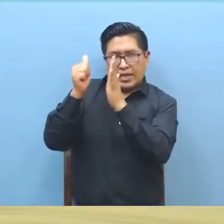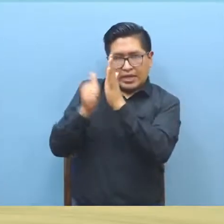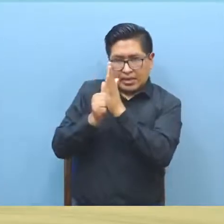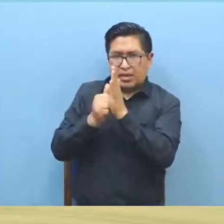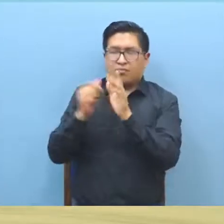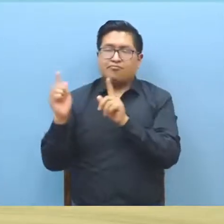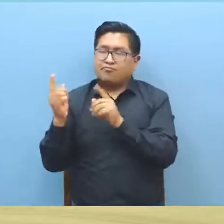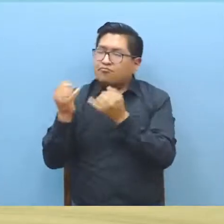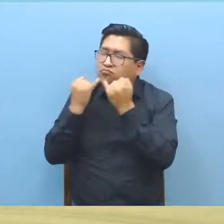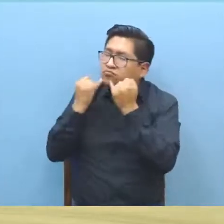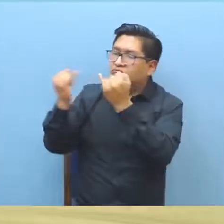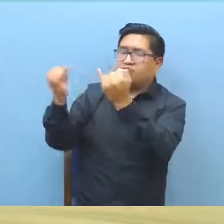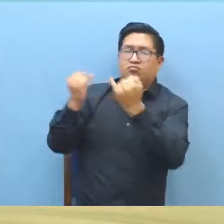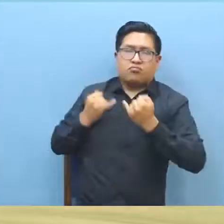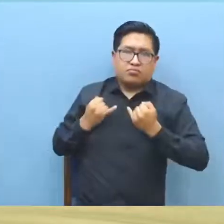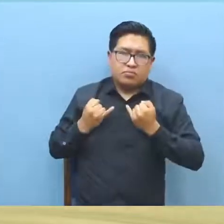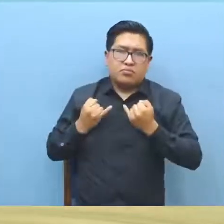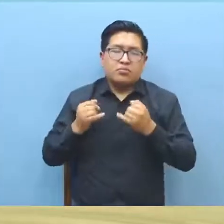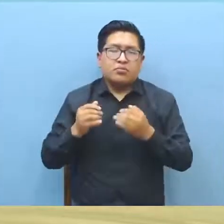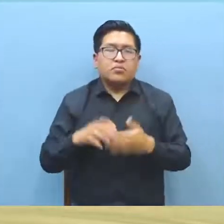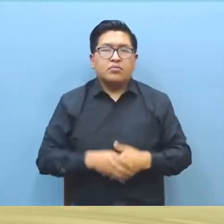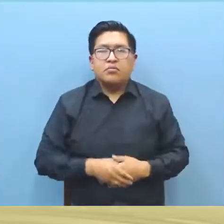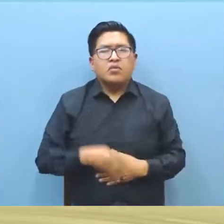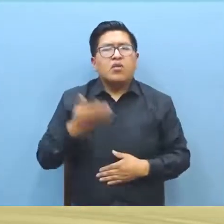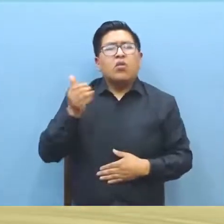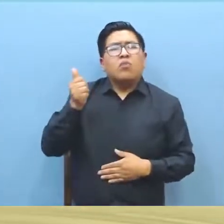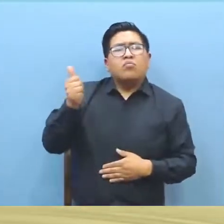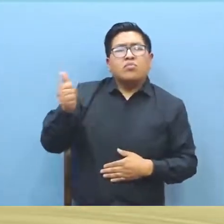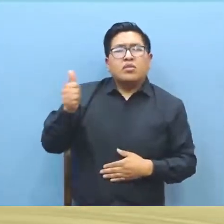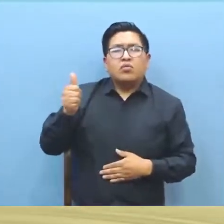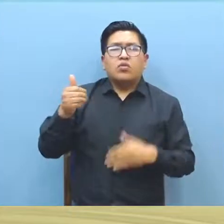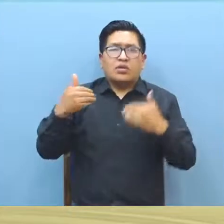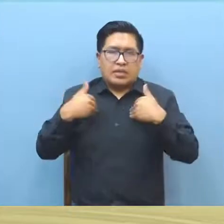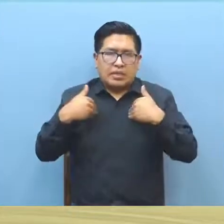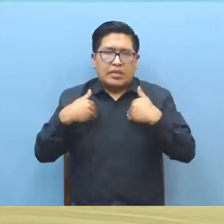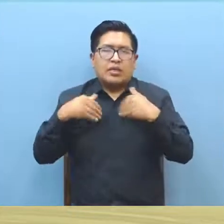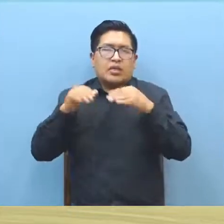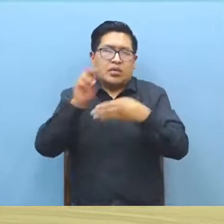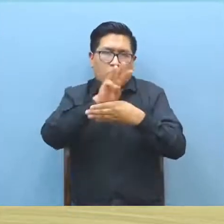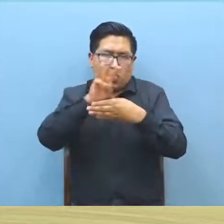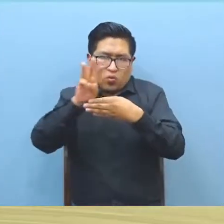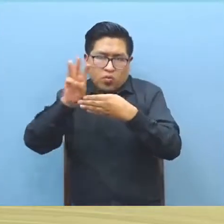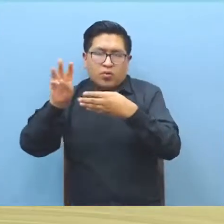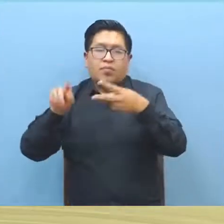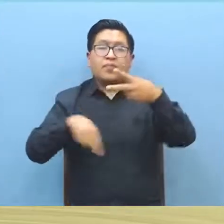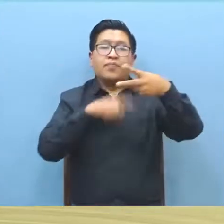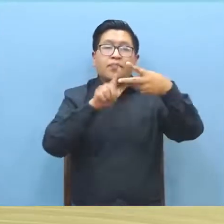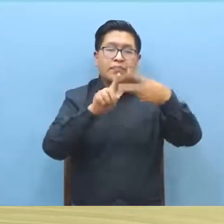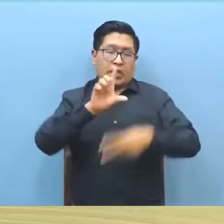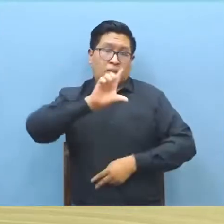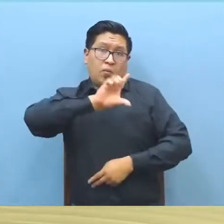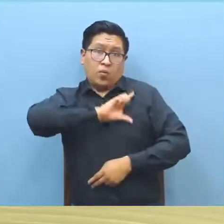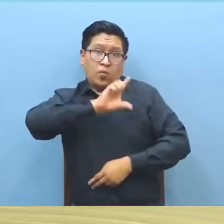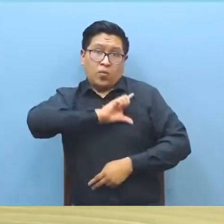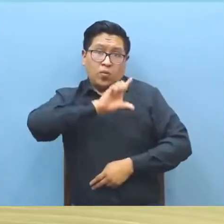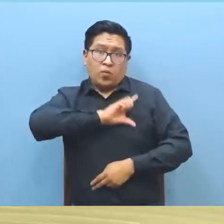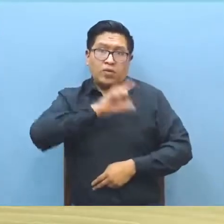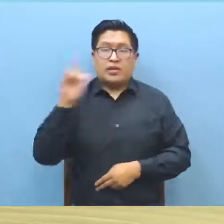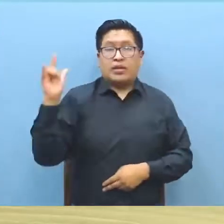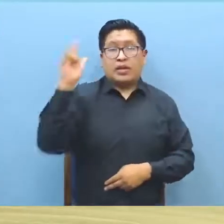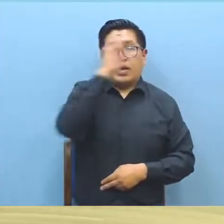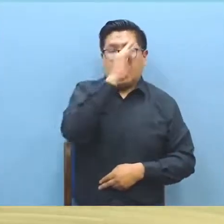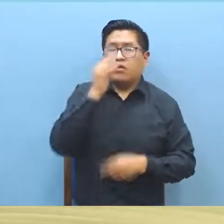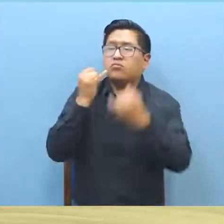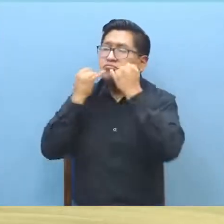informado que con información de plataforma y de inteligencia de la FECB del Alto, se tendría un